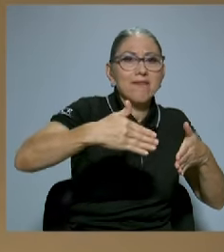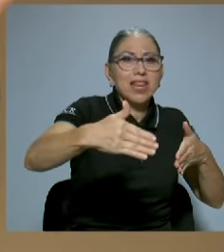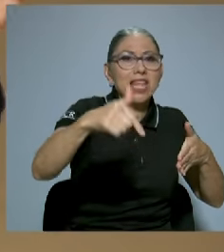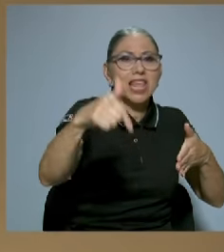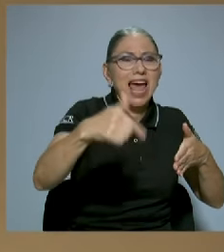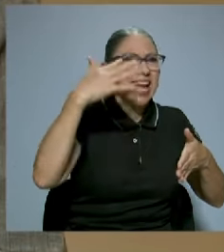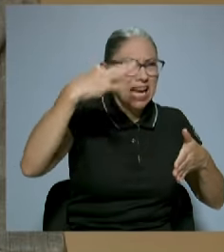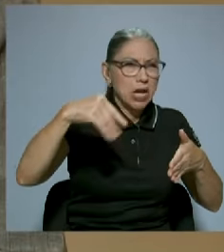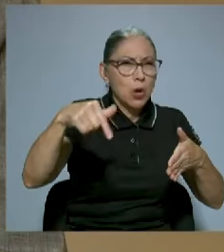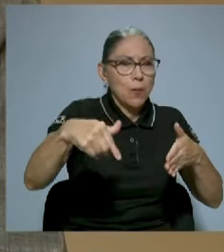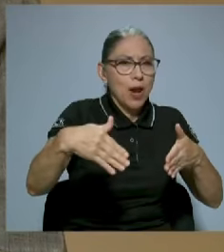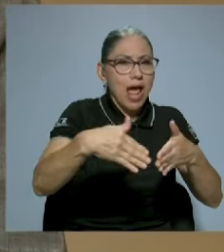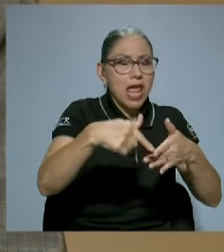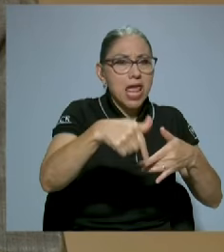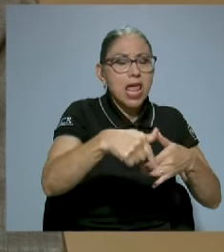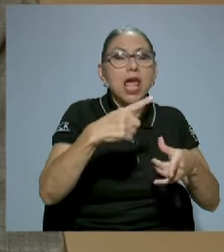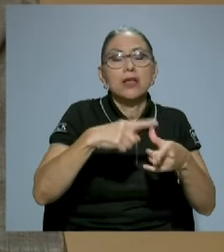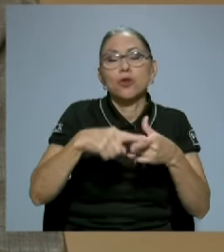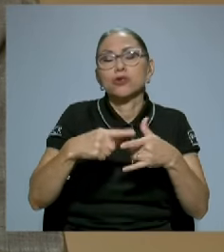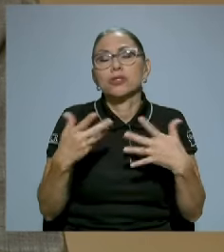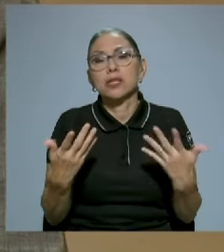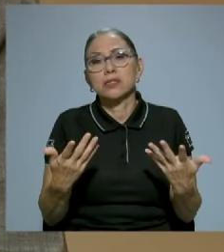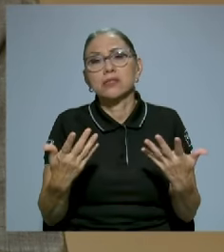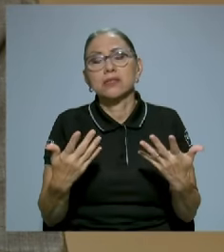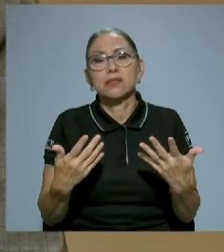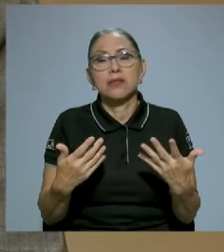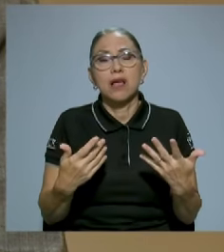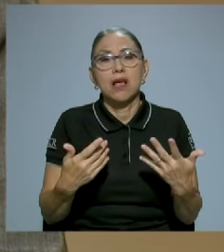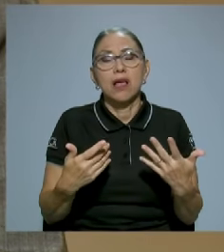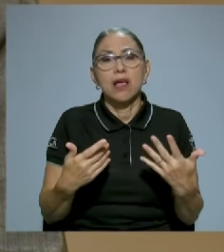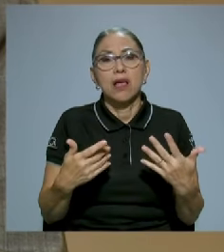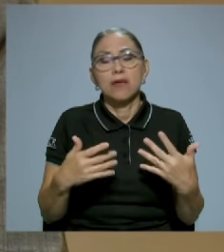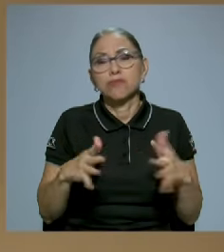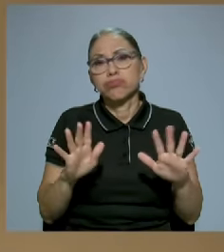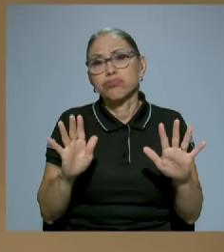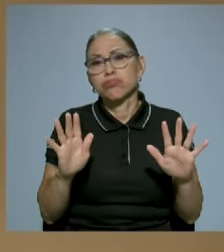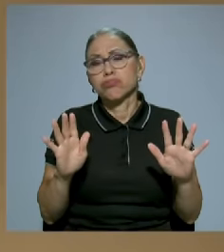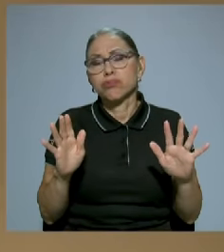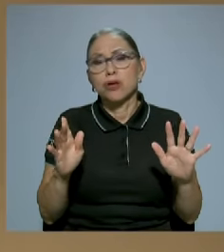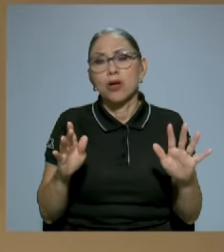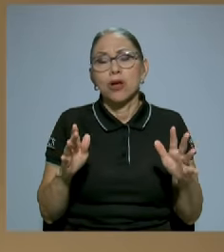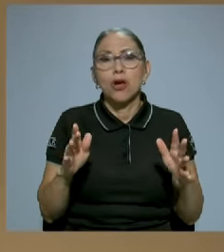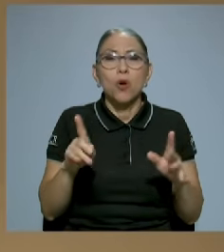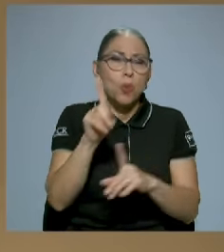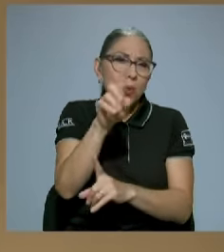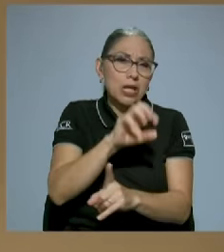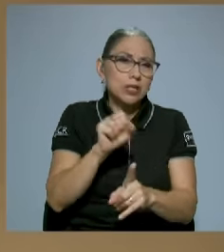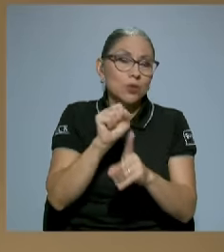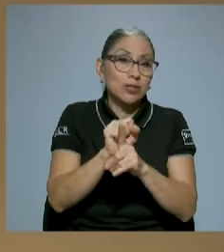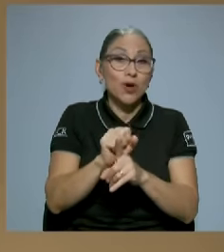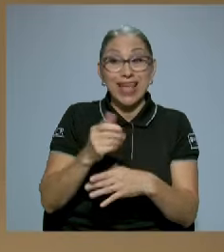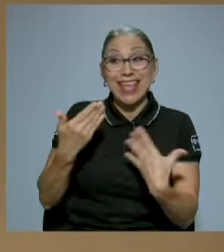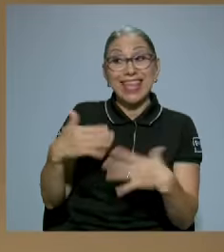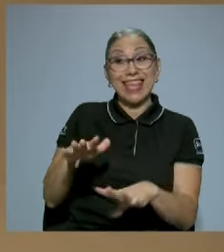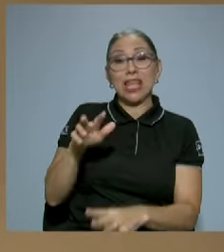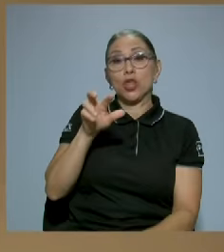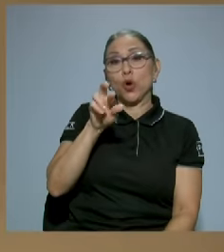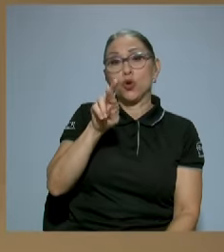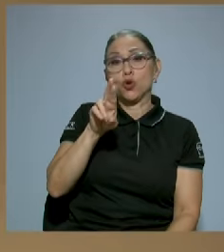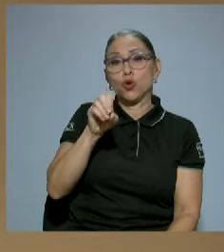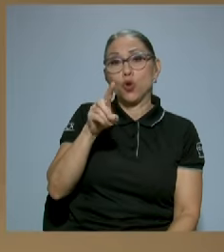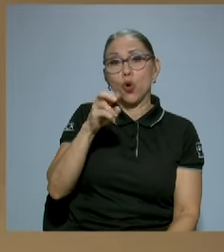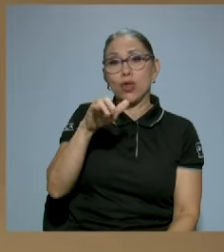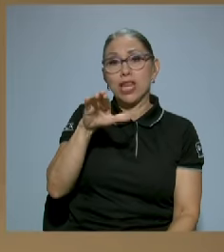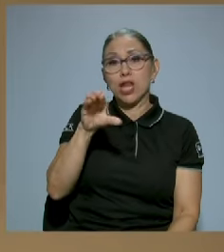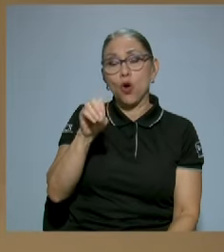Y entonces hubo todo un tema. Y don Rodrigo Facio, que era en esa